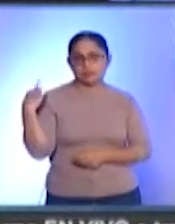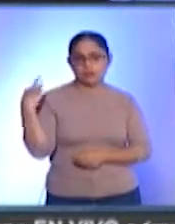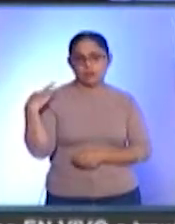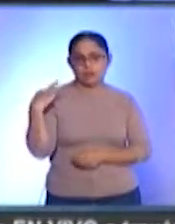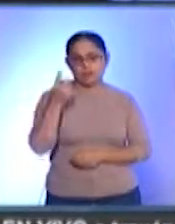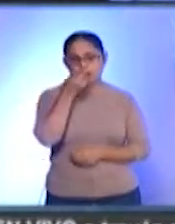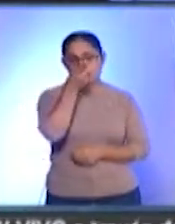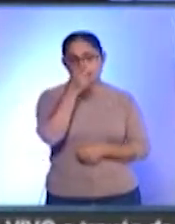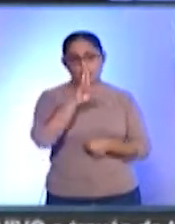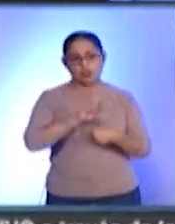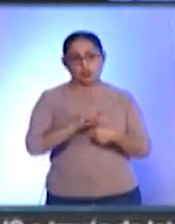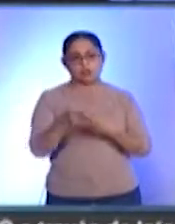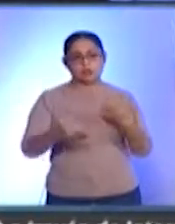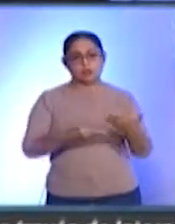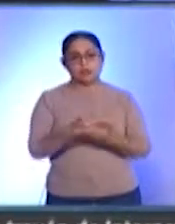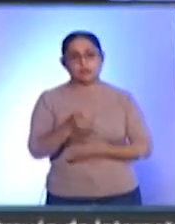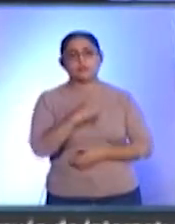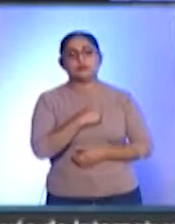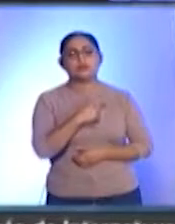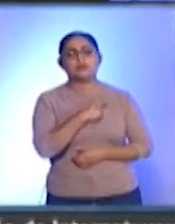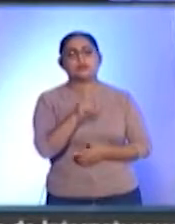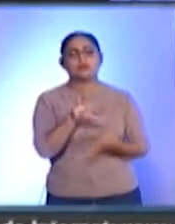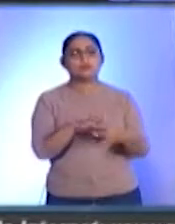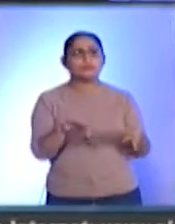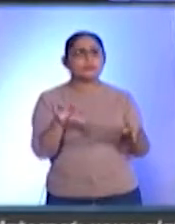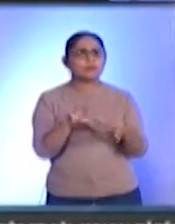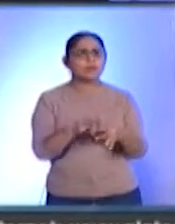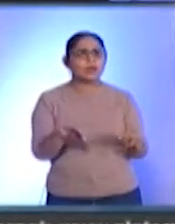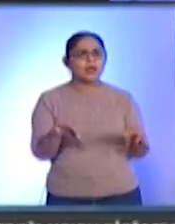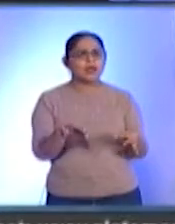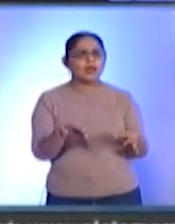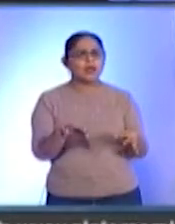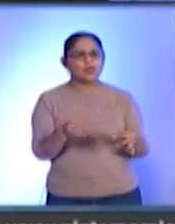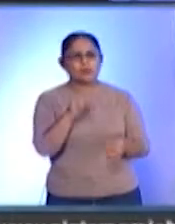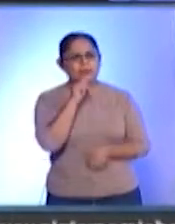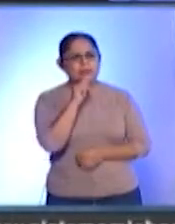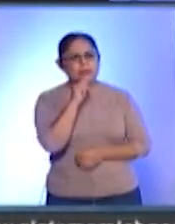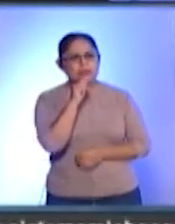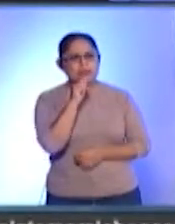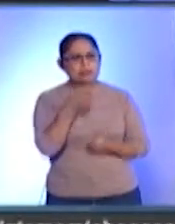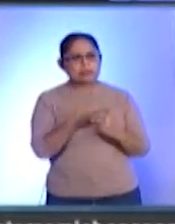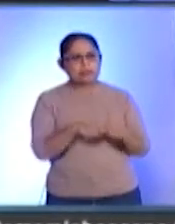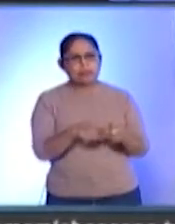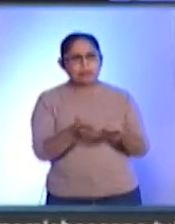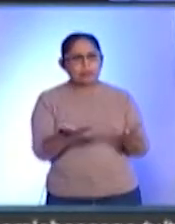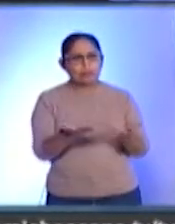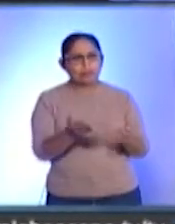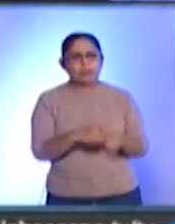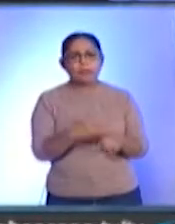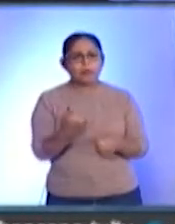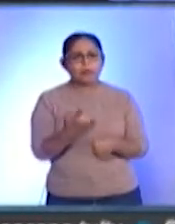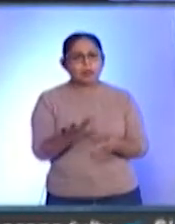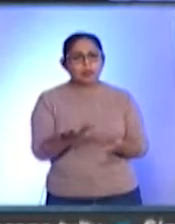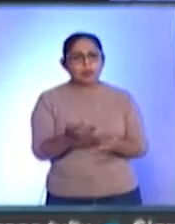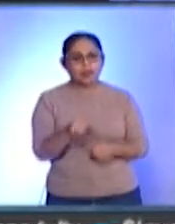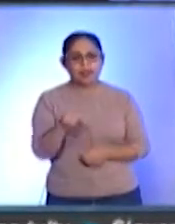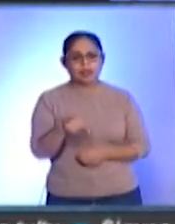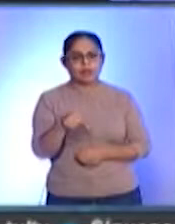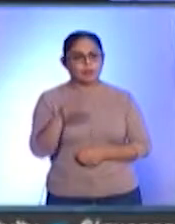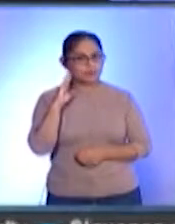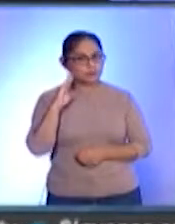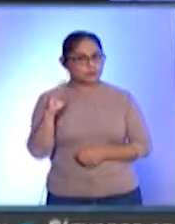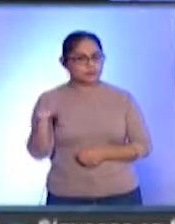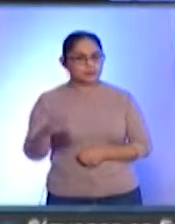director del Servicio de Salud explica por qué no ha iniciado la vacunación en la capital